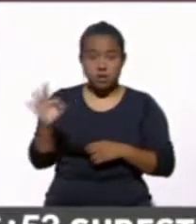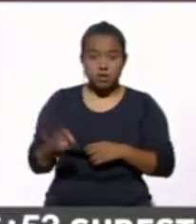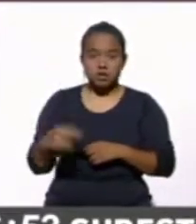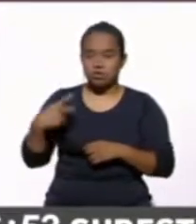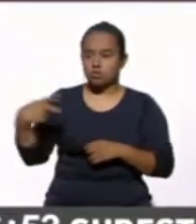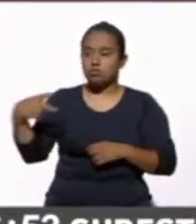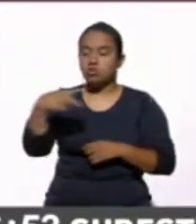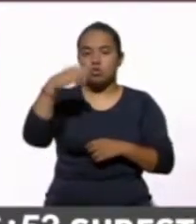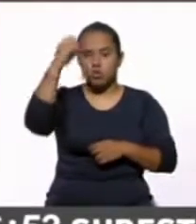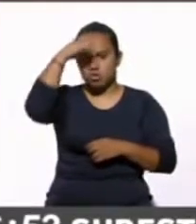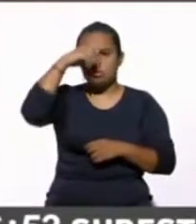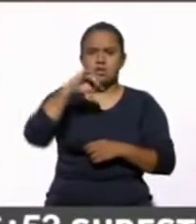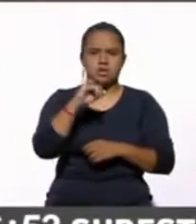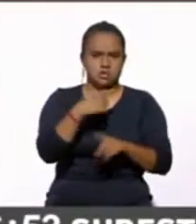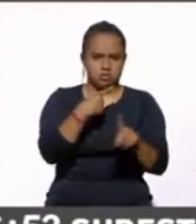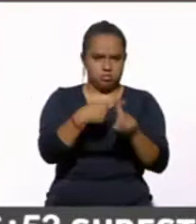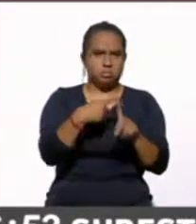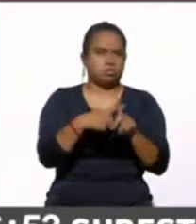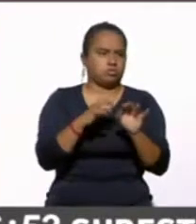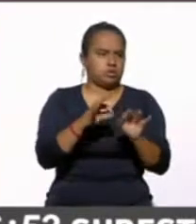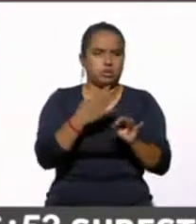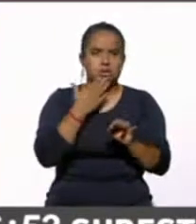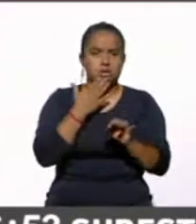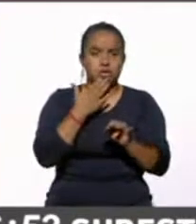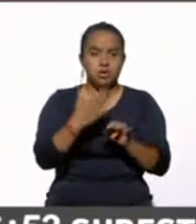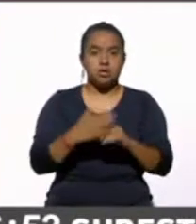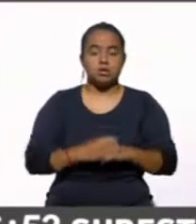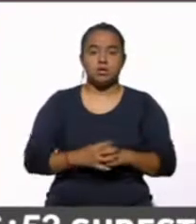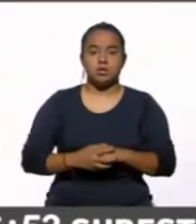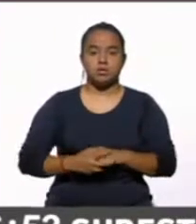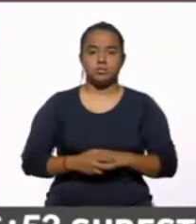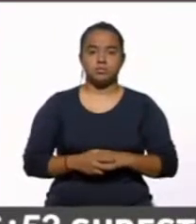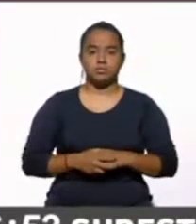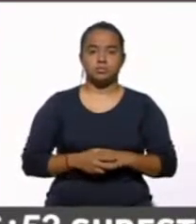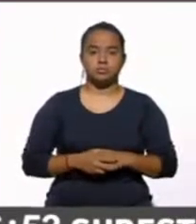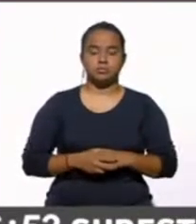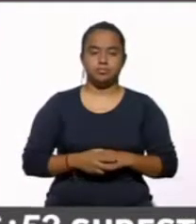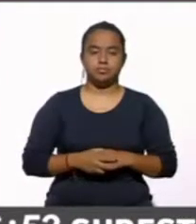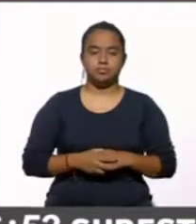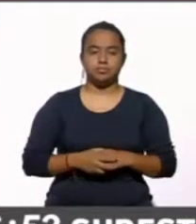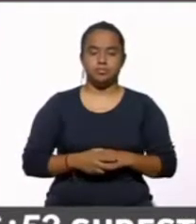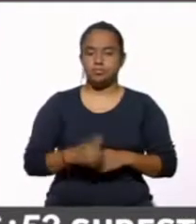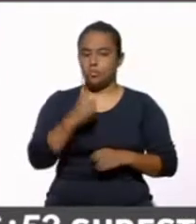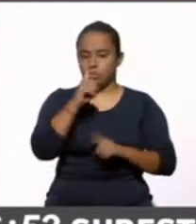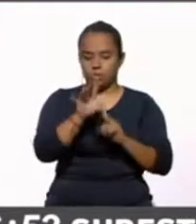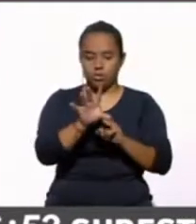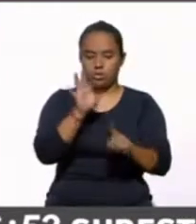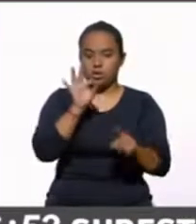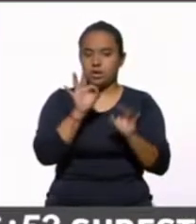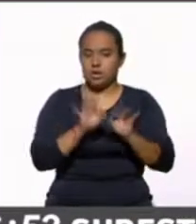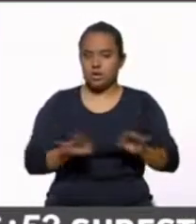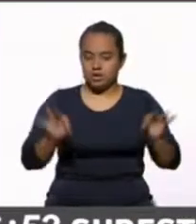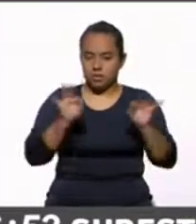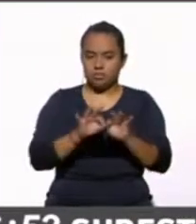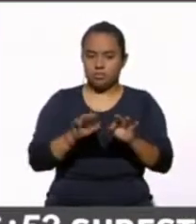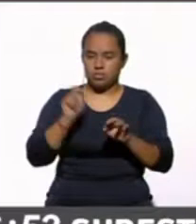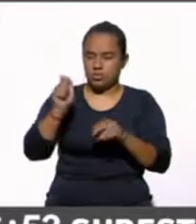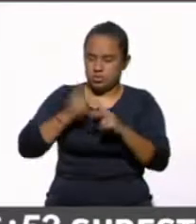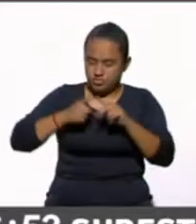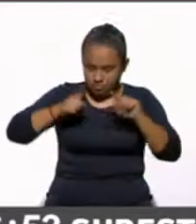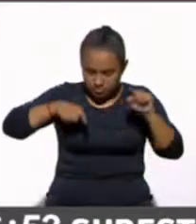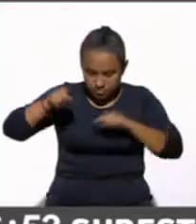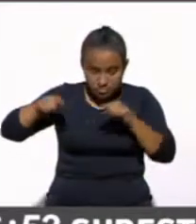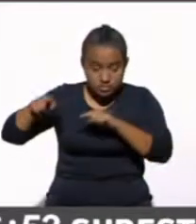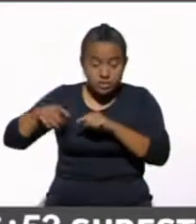opinión favorable, muy favorable o algo favorable. Un dato a destacar en este gráfico, Lupita,